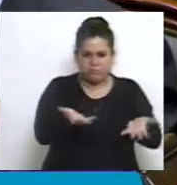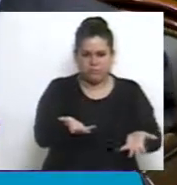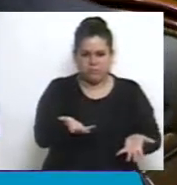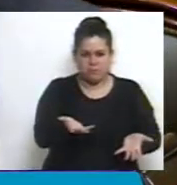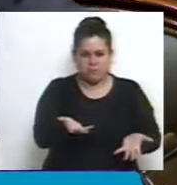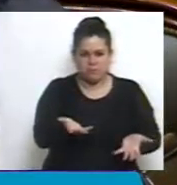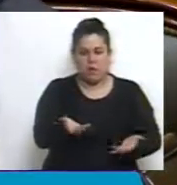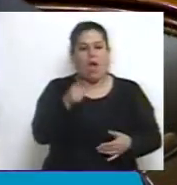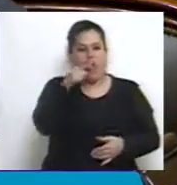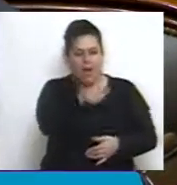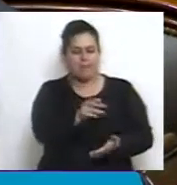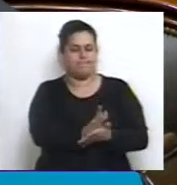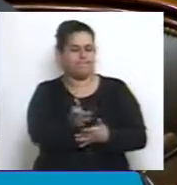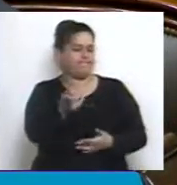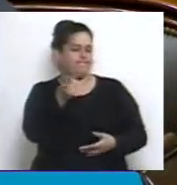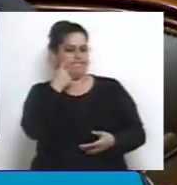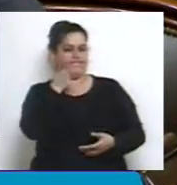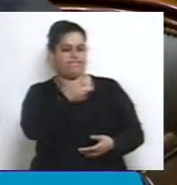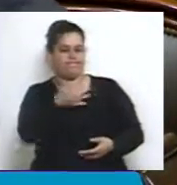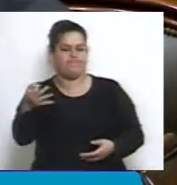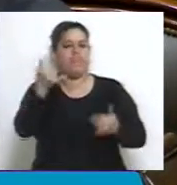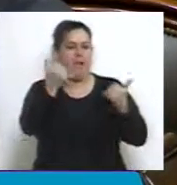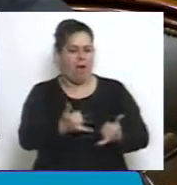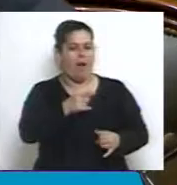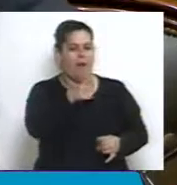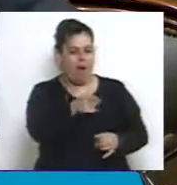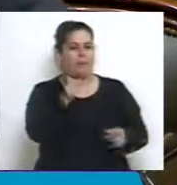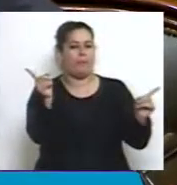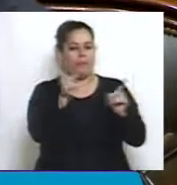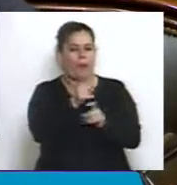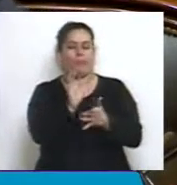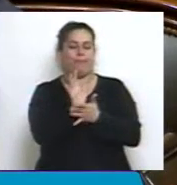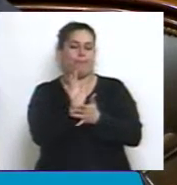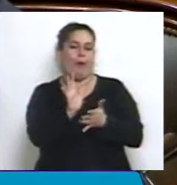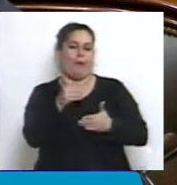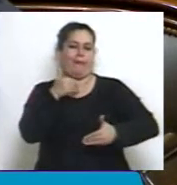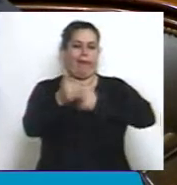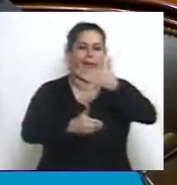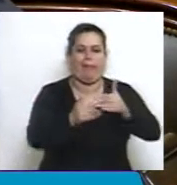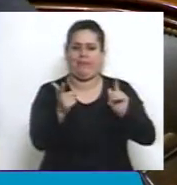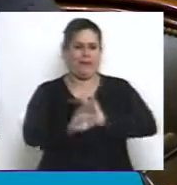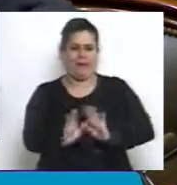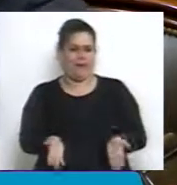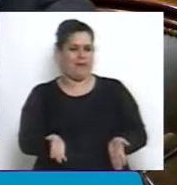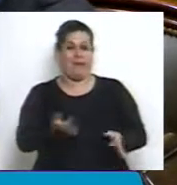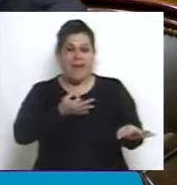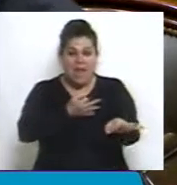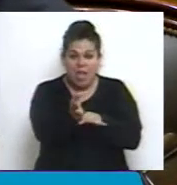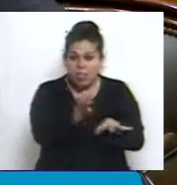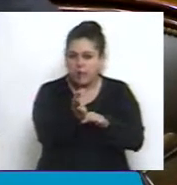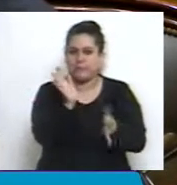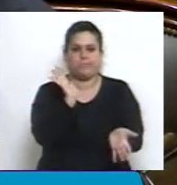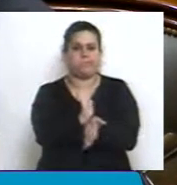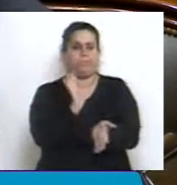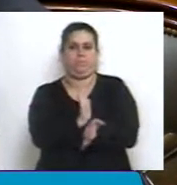ahí es donde se define claramente el auténtico progresismo de un gobierno. La educación debería ser